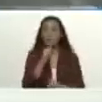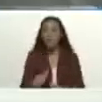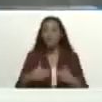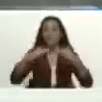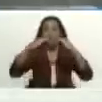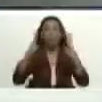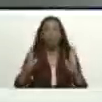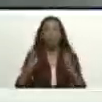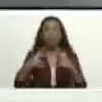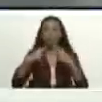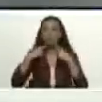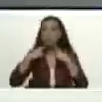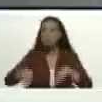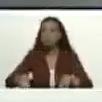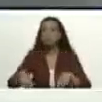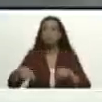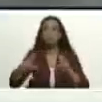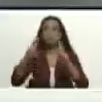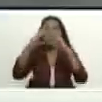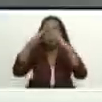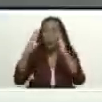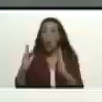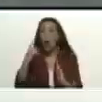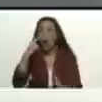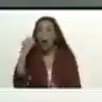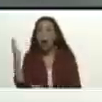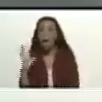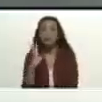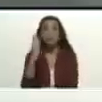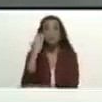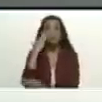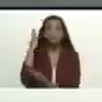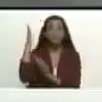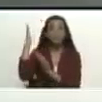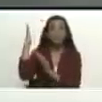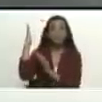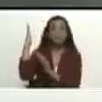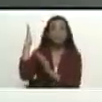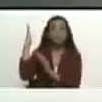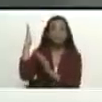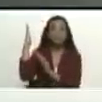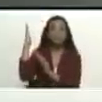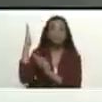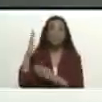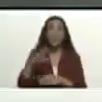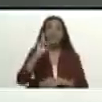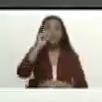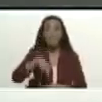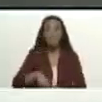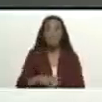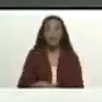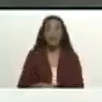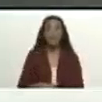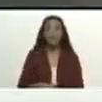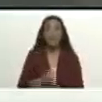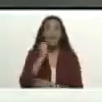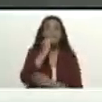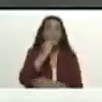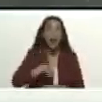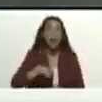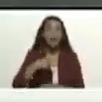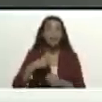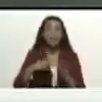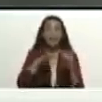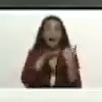las labores de limpieza, he estado muy pendiente también, en Valencia, bueno, hubo inundaciones de avenidas